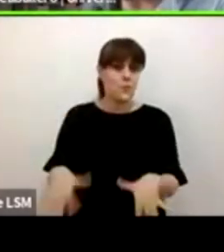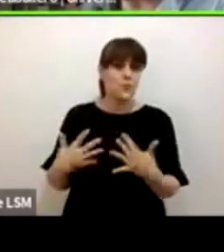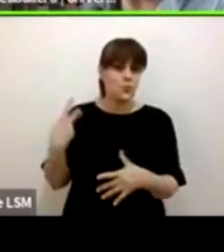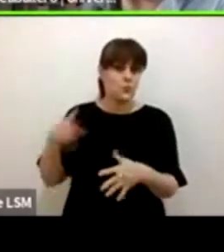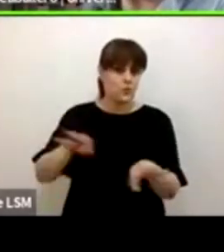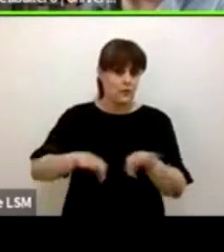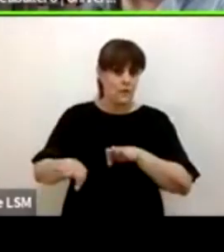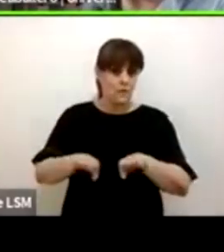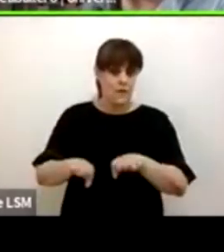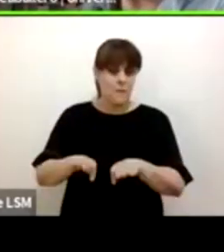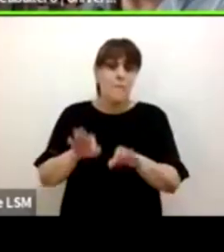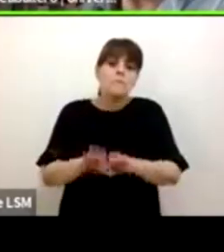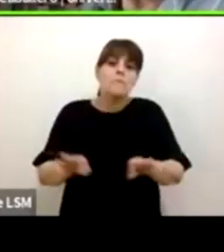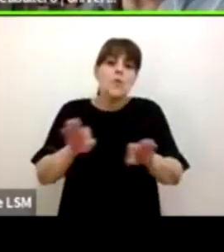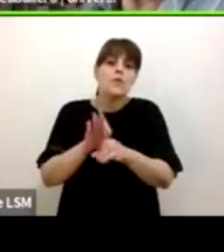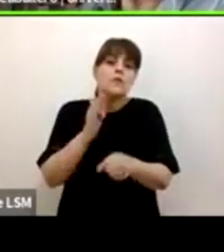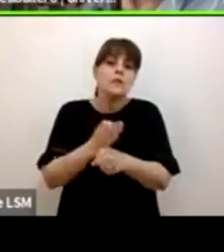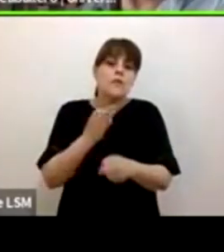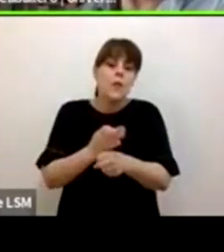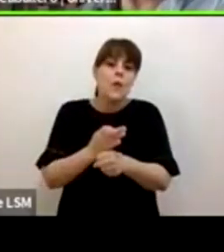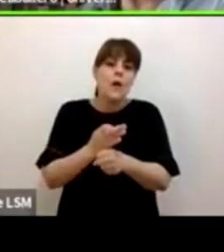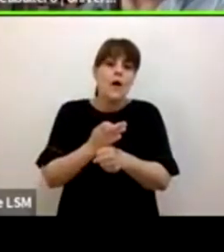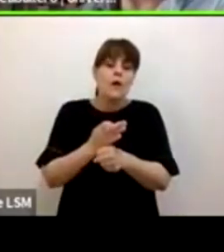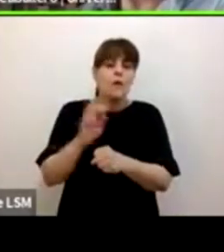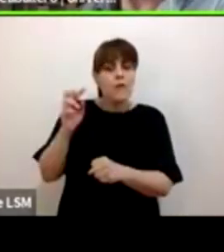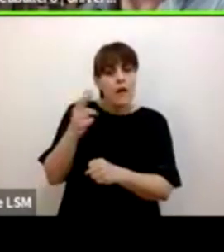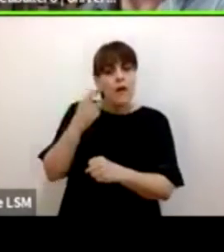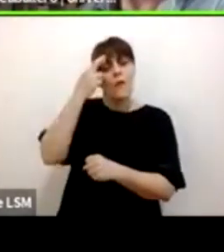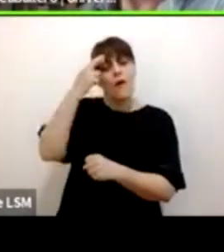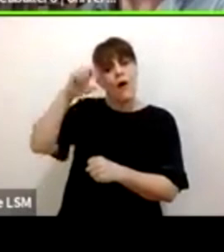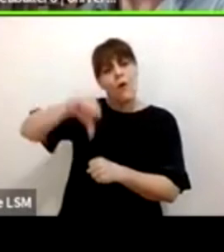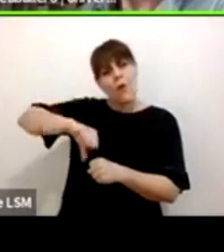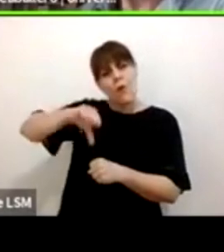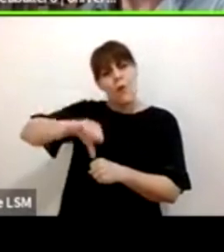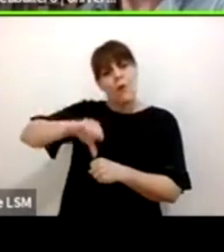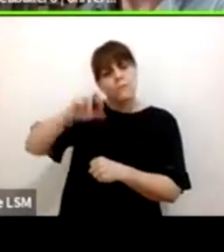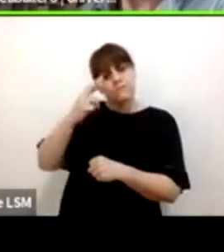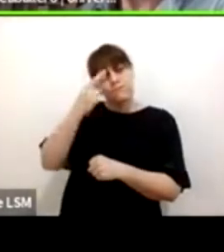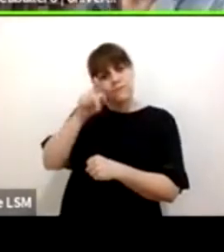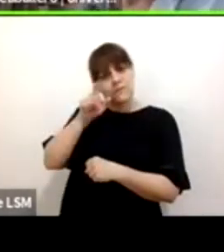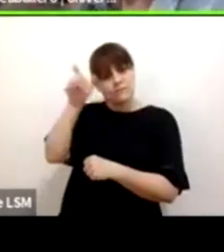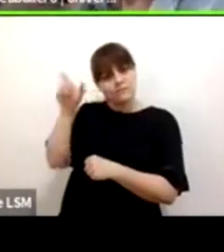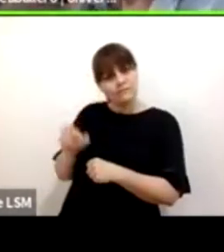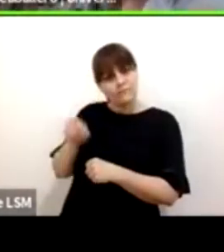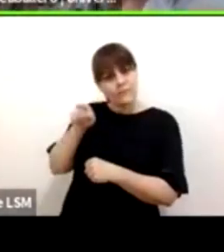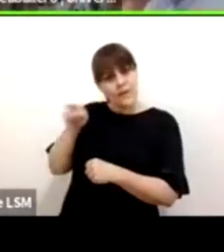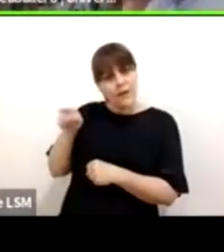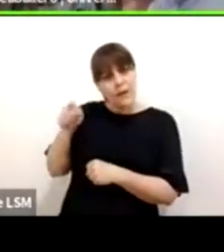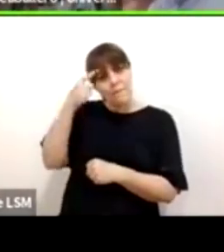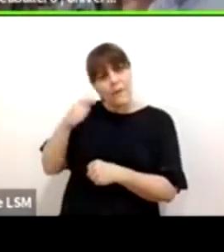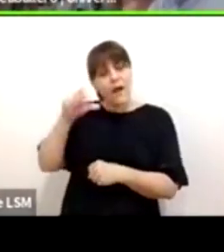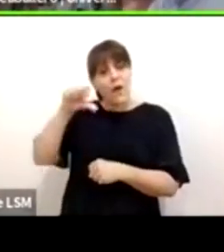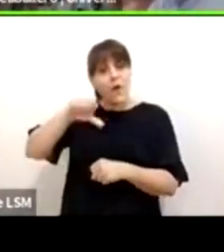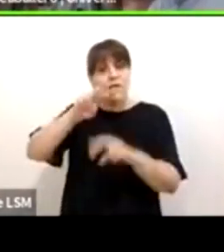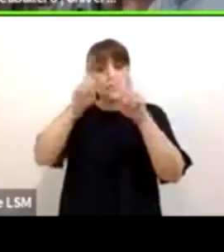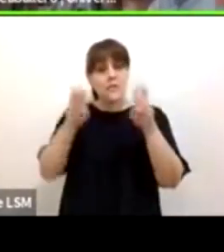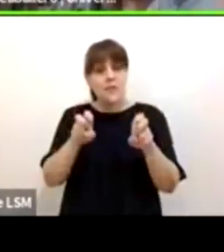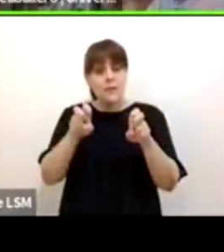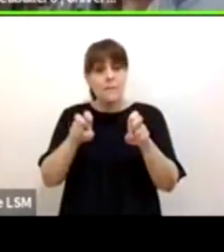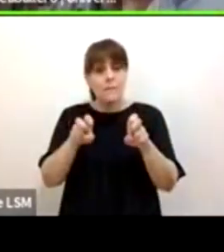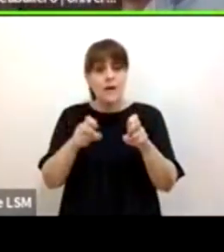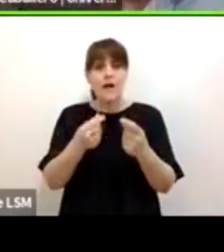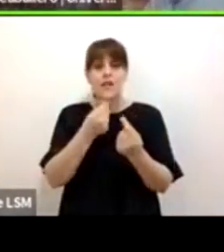un recuerdo suyo y me parece muy pertinente hablar de igualdad de género desde la